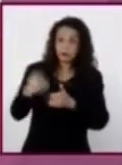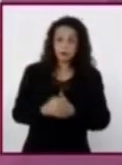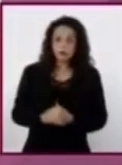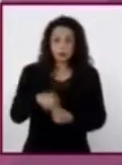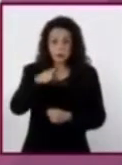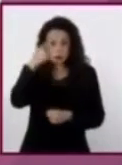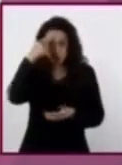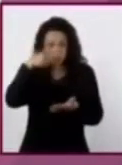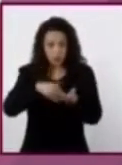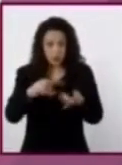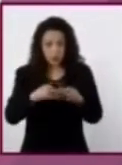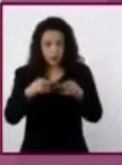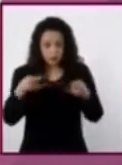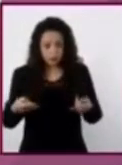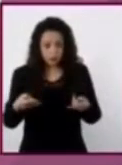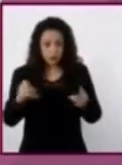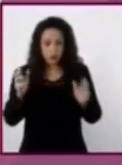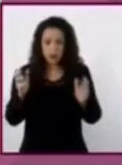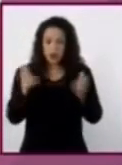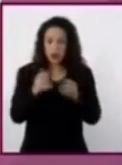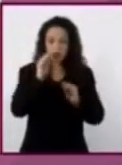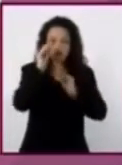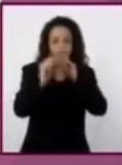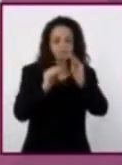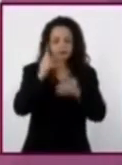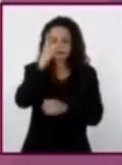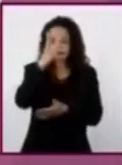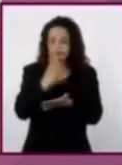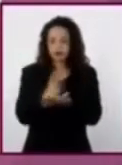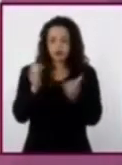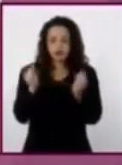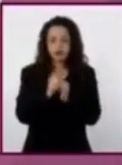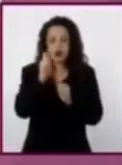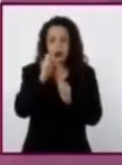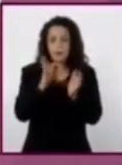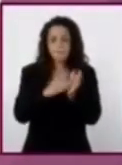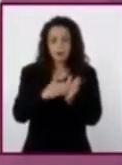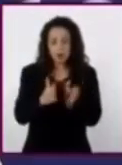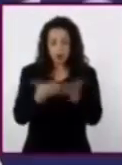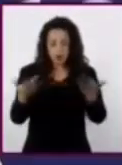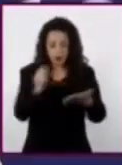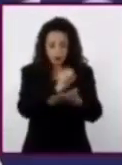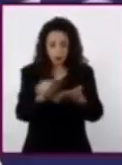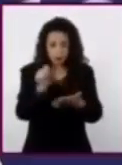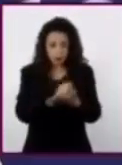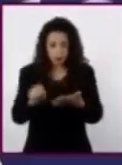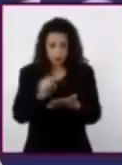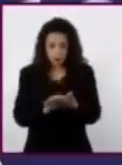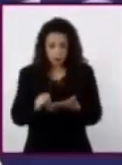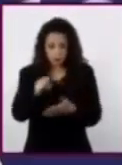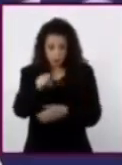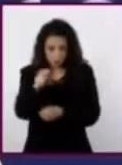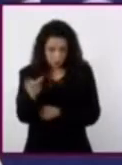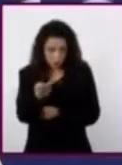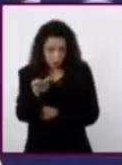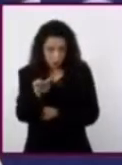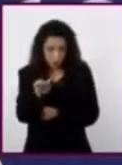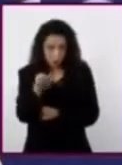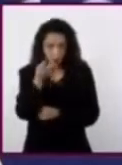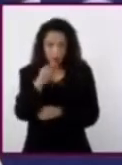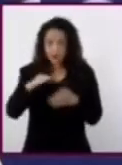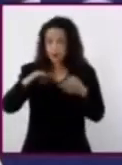que la historia se construye solamente a partir de documentos escritos? Es un error frecuente